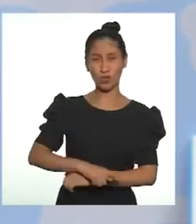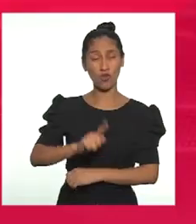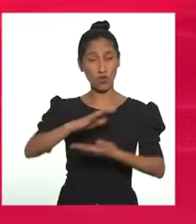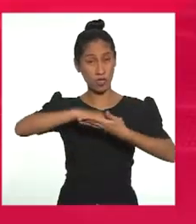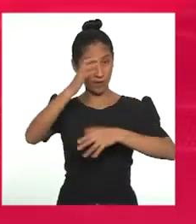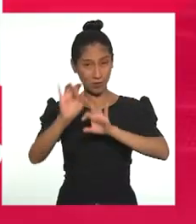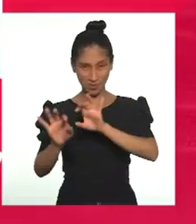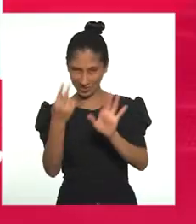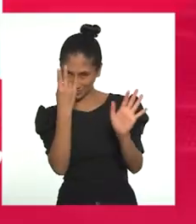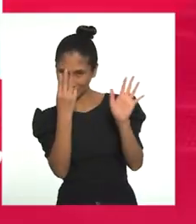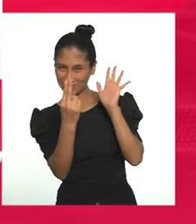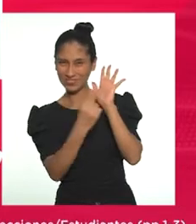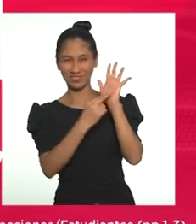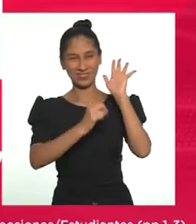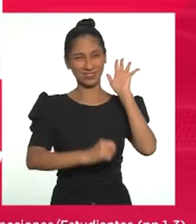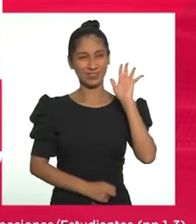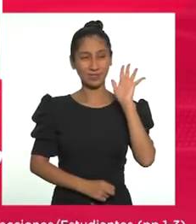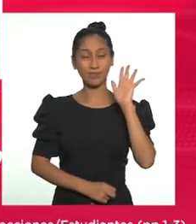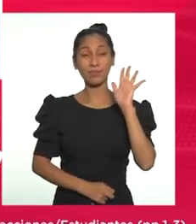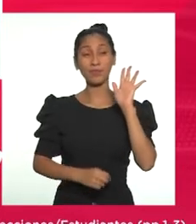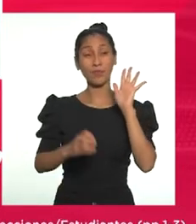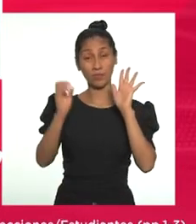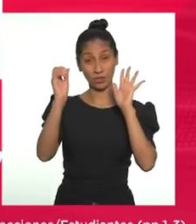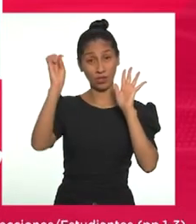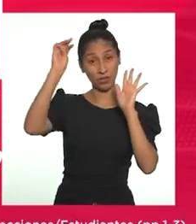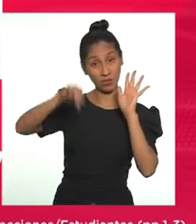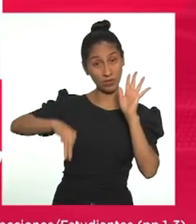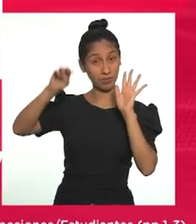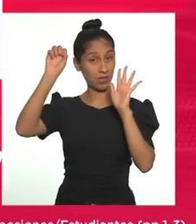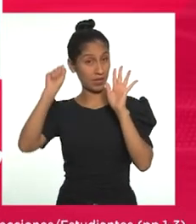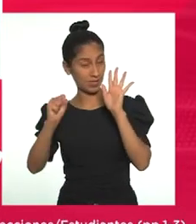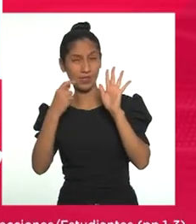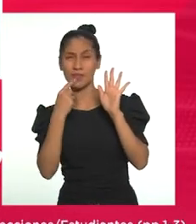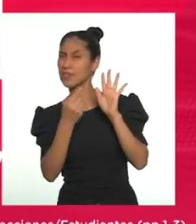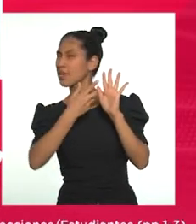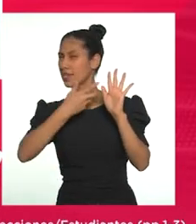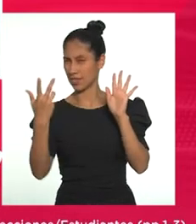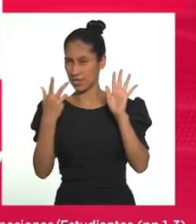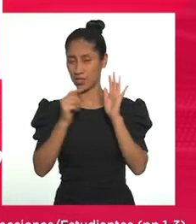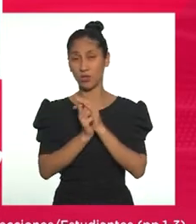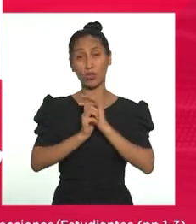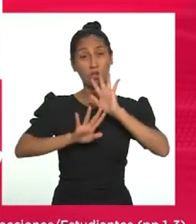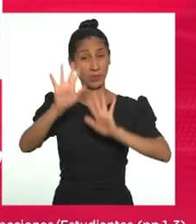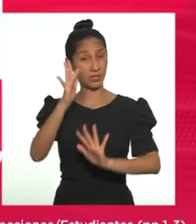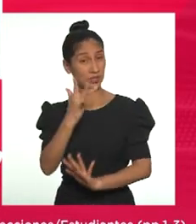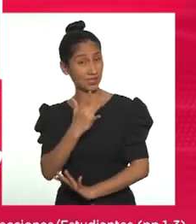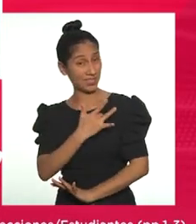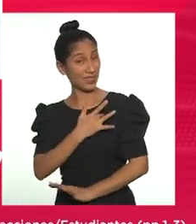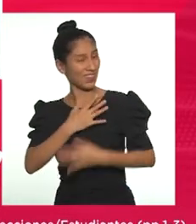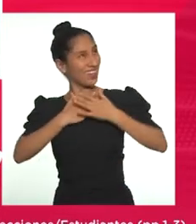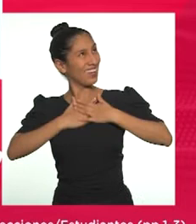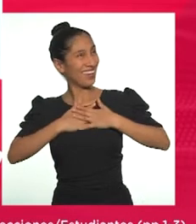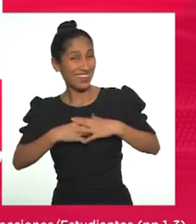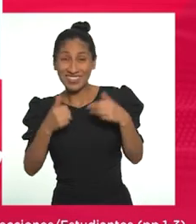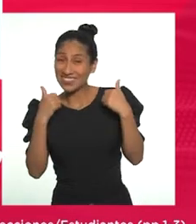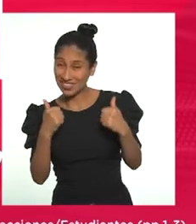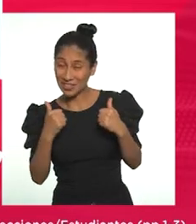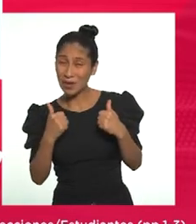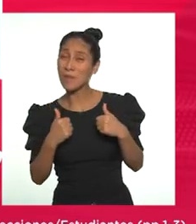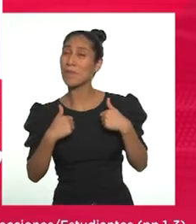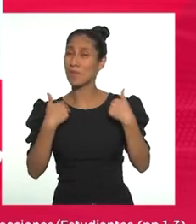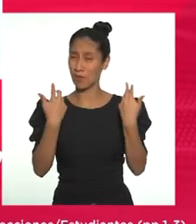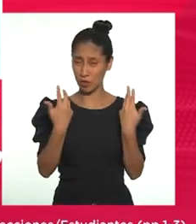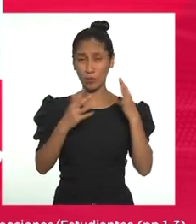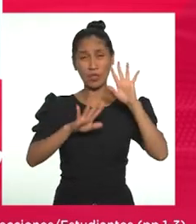vi por ahí. La Organización Mundial de la Salud considera que cuando nos sentimos bien emocionalmente, podemos